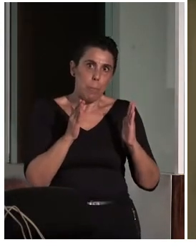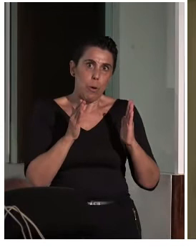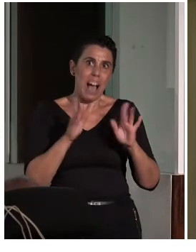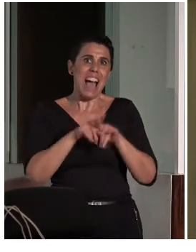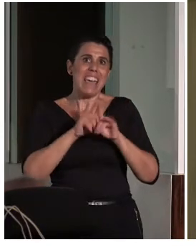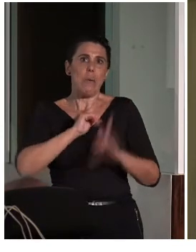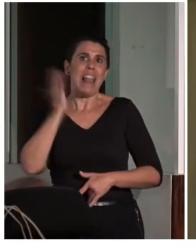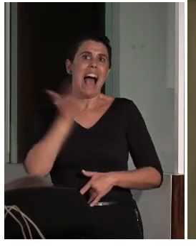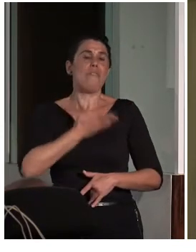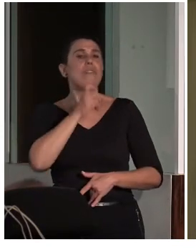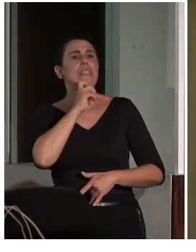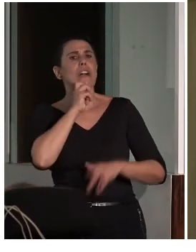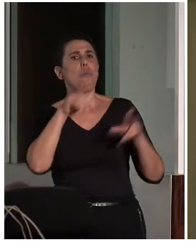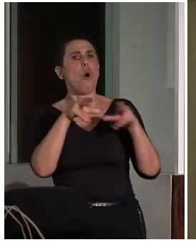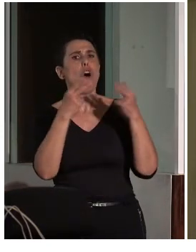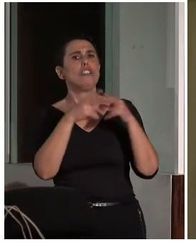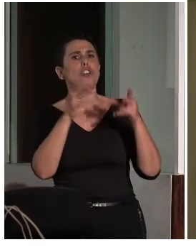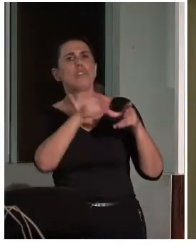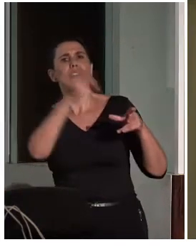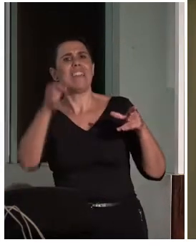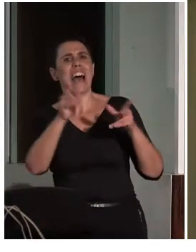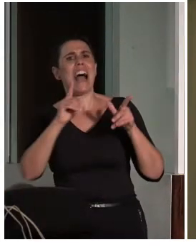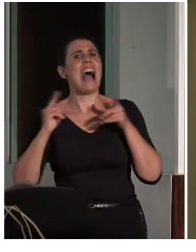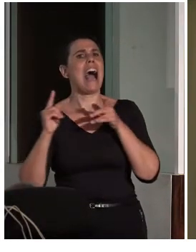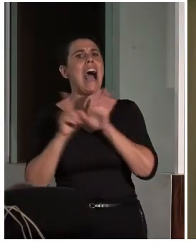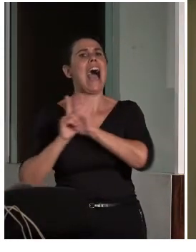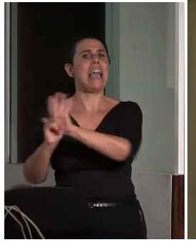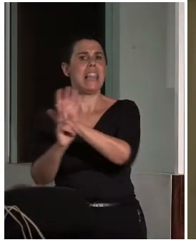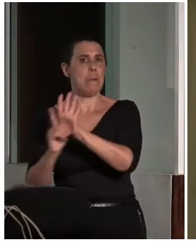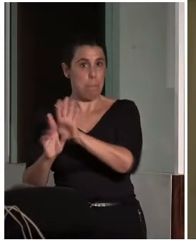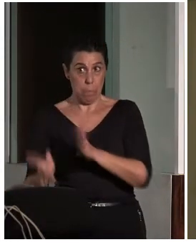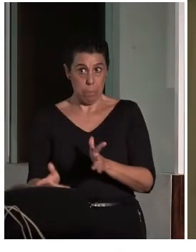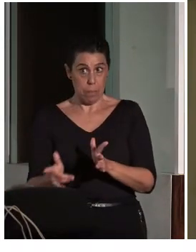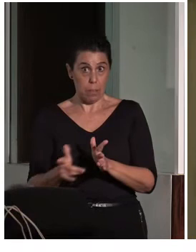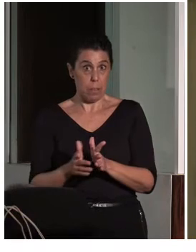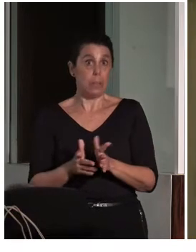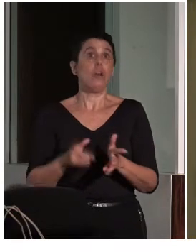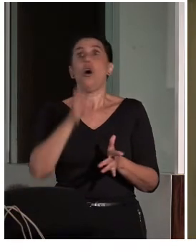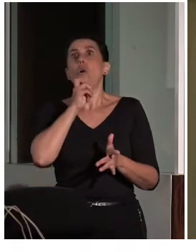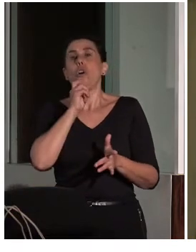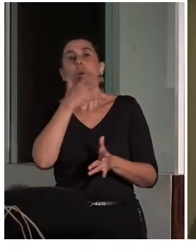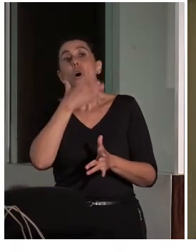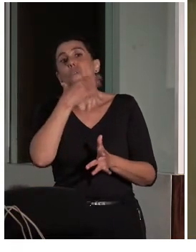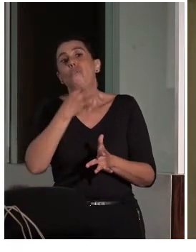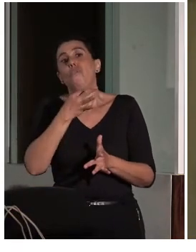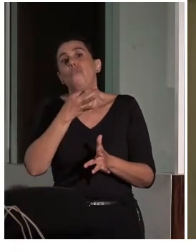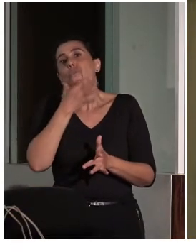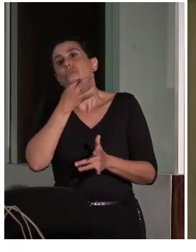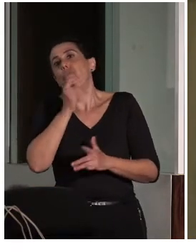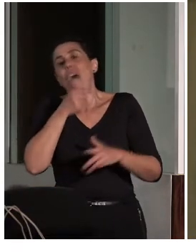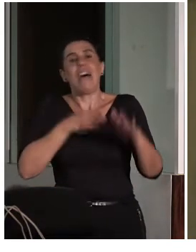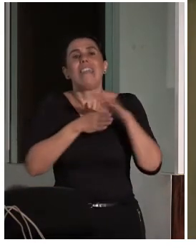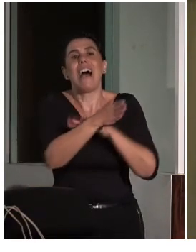en crisis de nuestra gente, pues sería para evitar ese aislamiento,